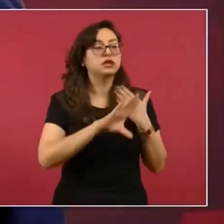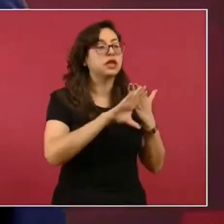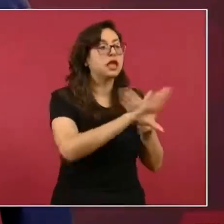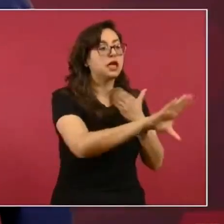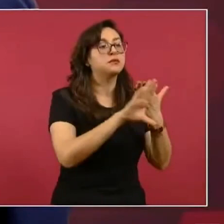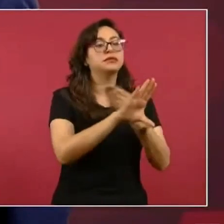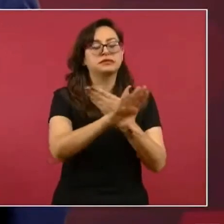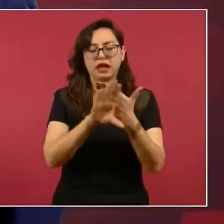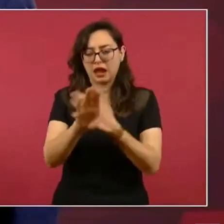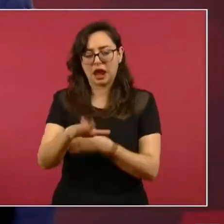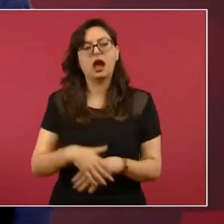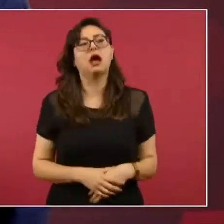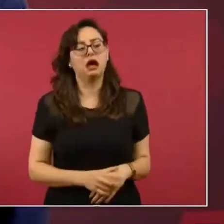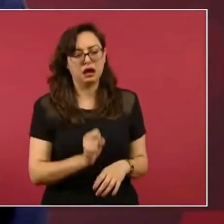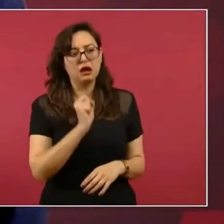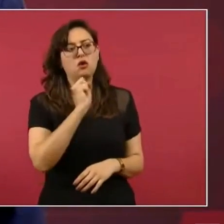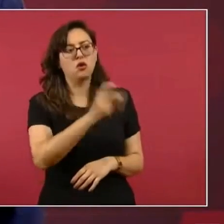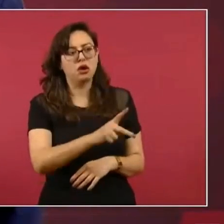Los monopolios.